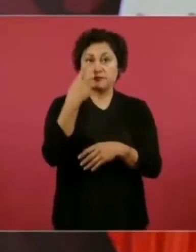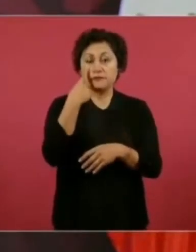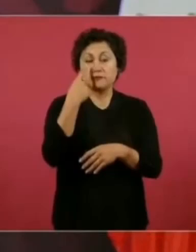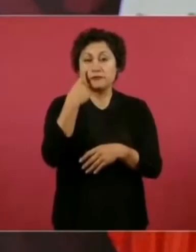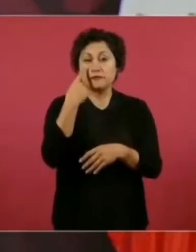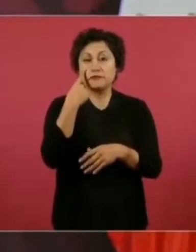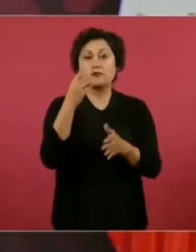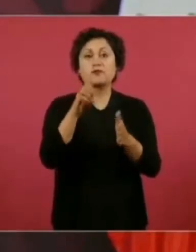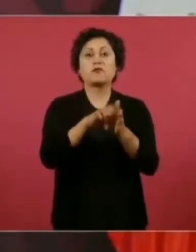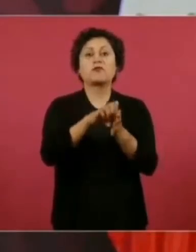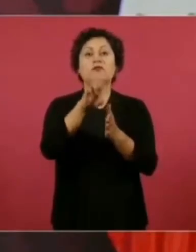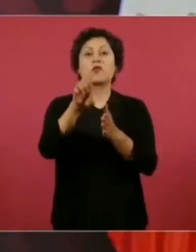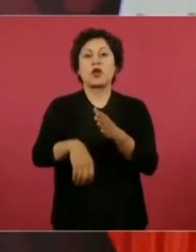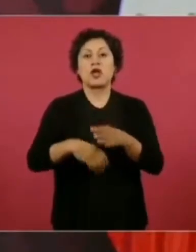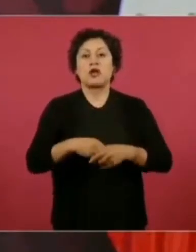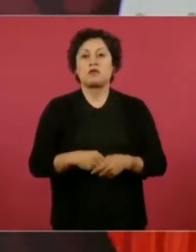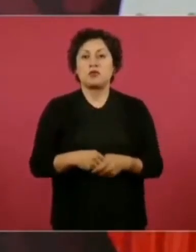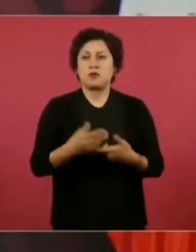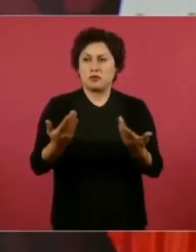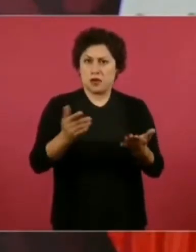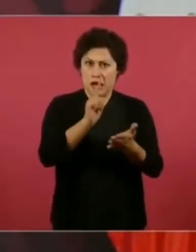se quiera drogar lo pueda hacer?